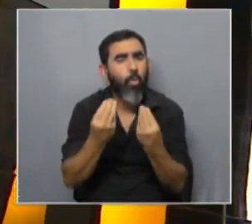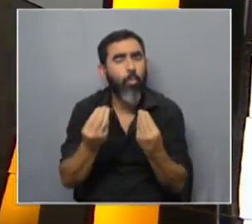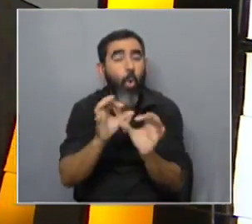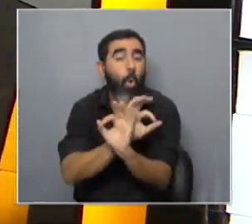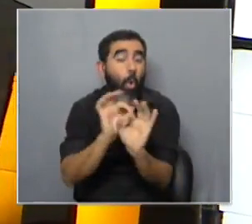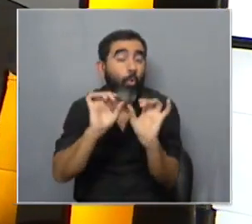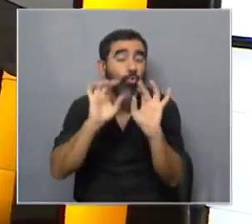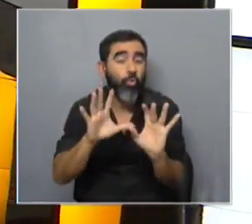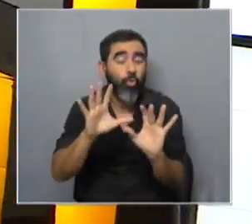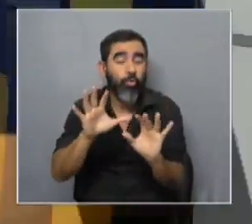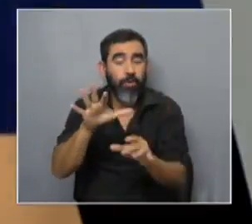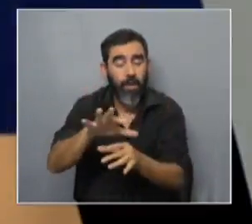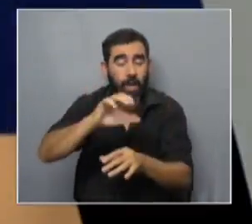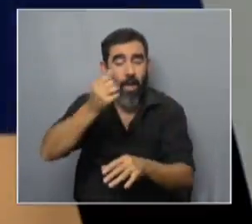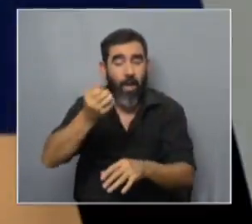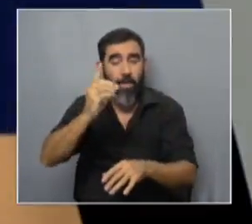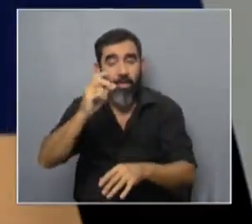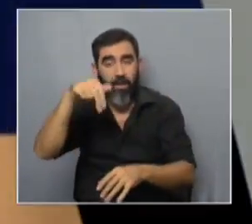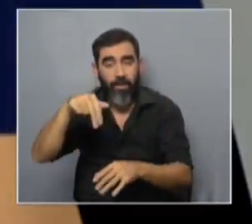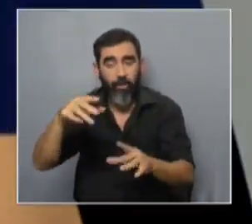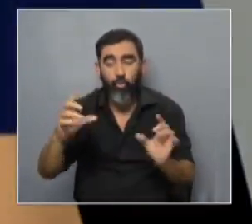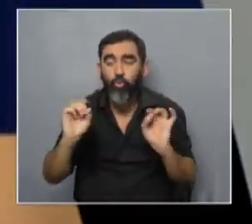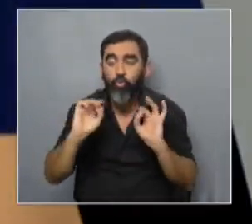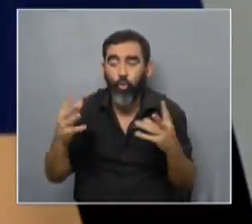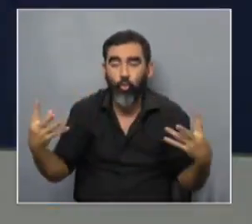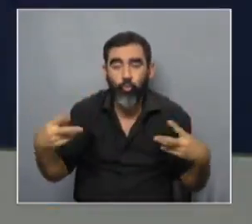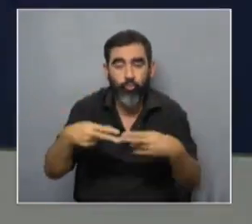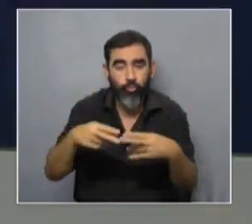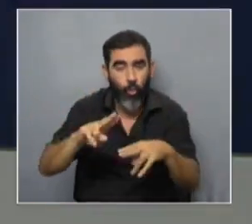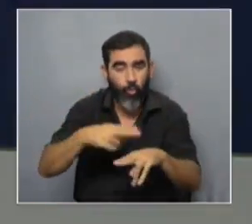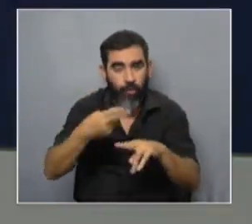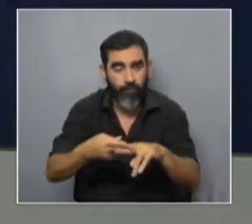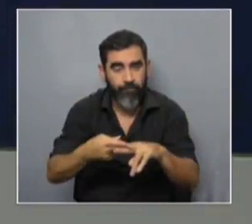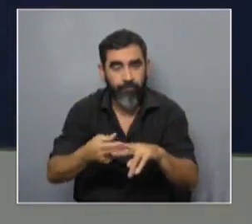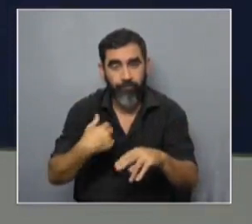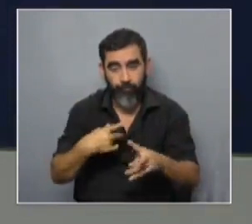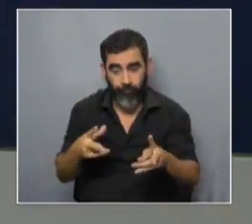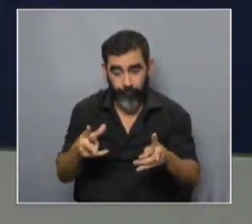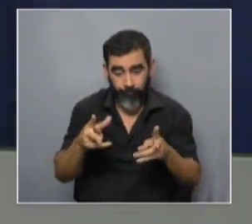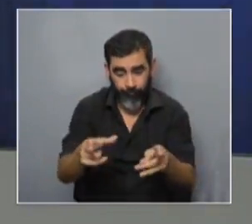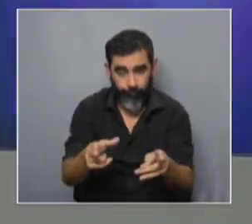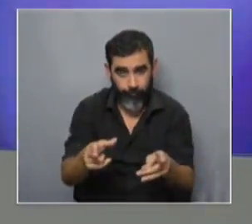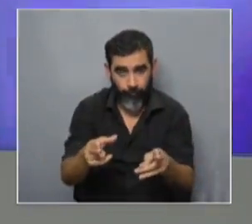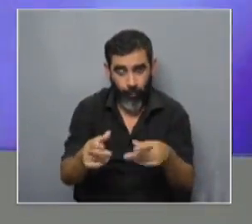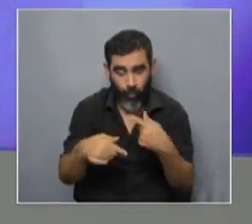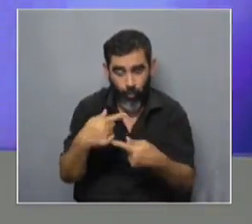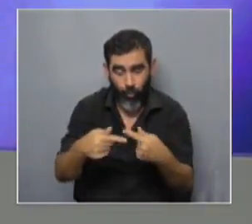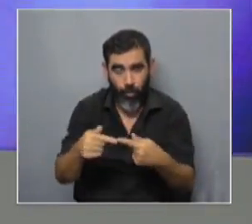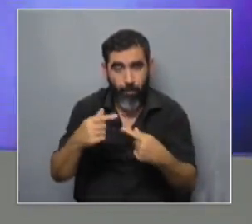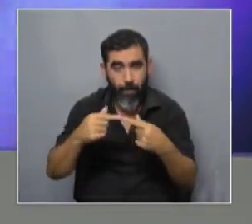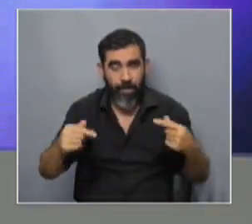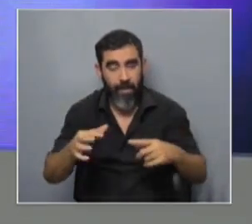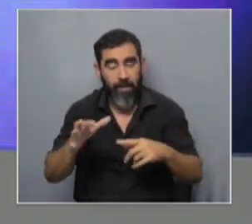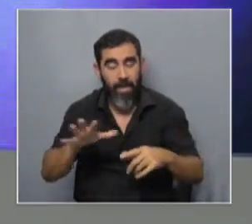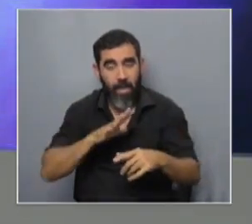molécula de ADN se reúne ahí? Cuando uno corta interrumpiendo la continuidad del material genético o